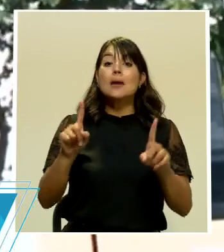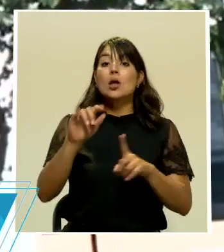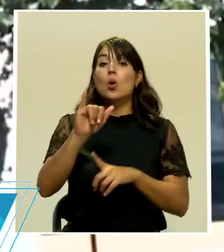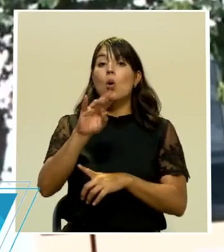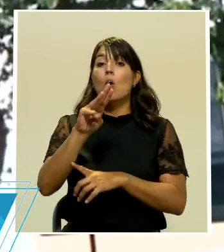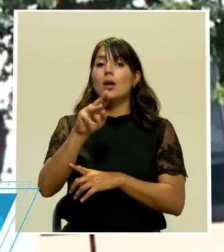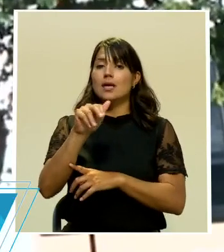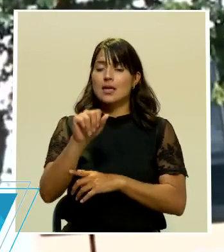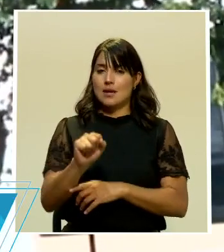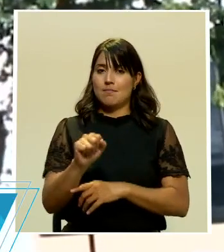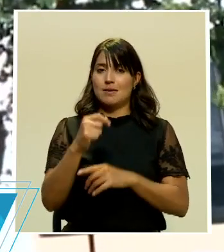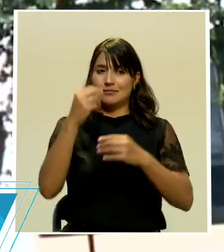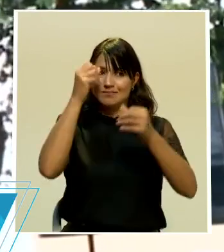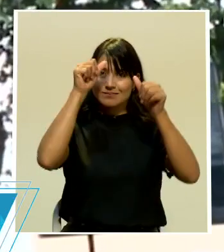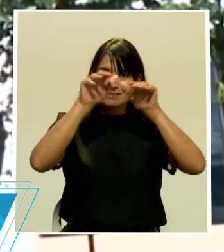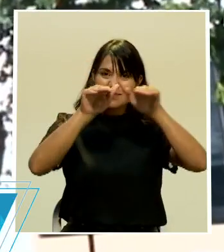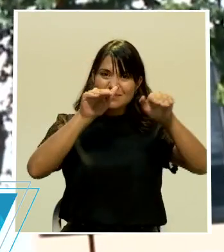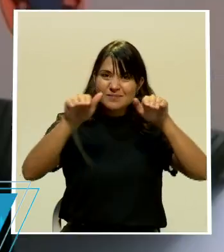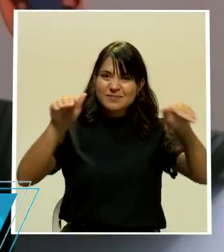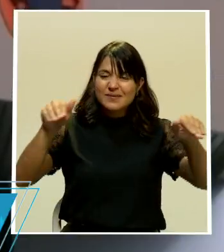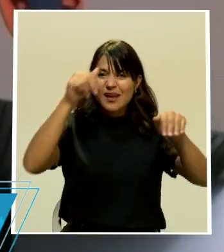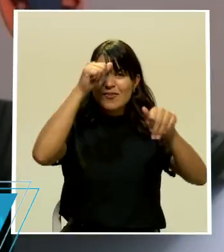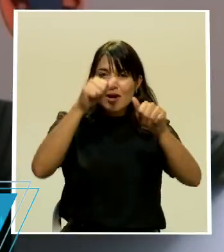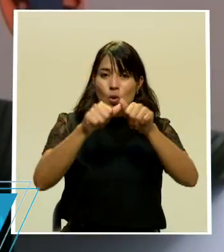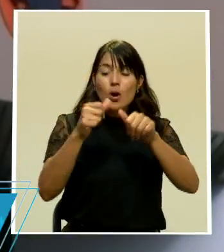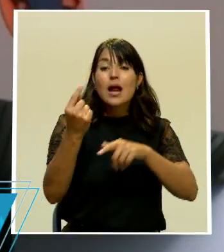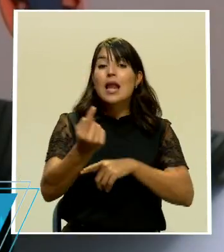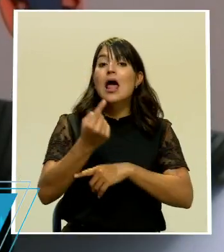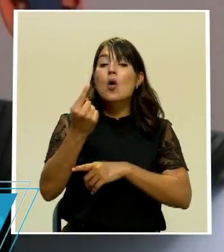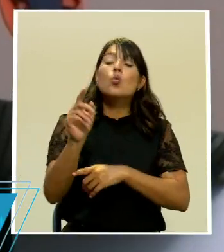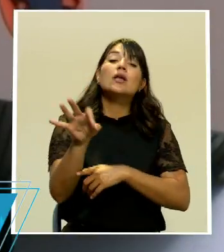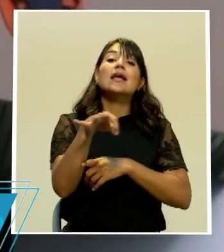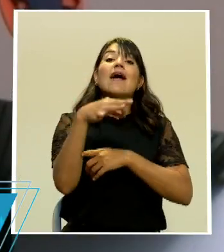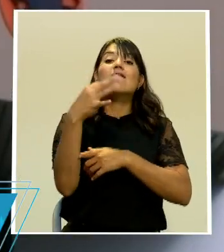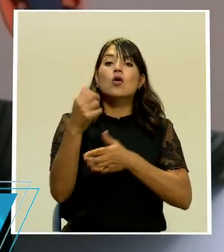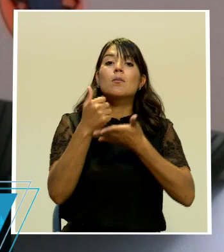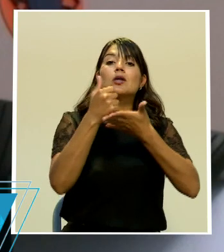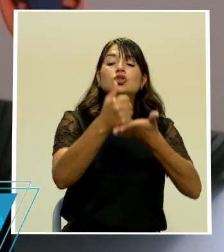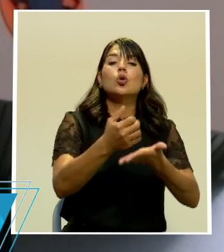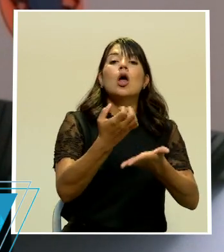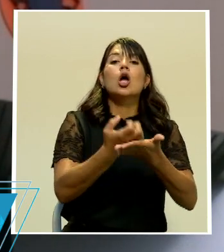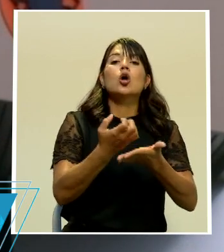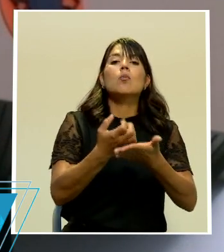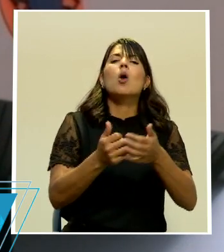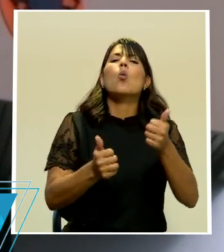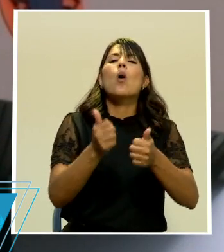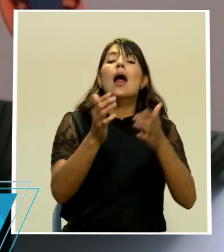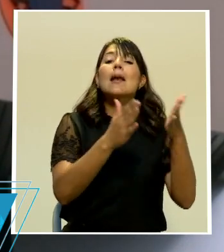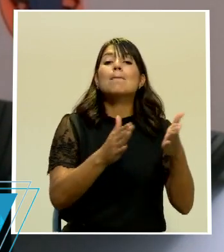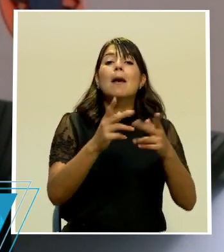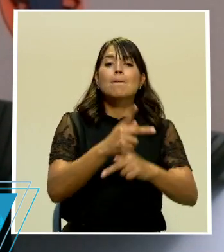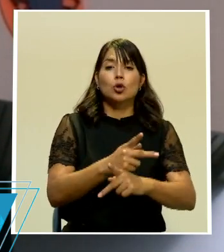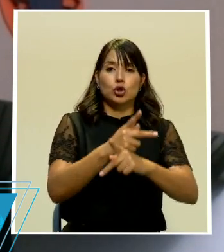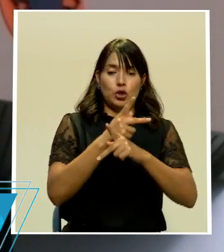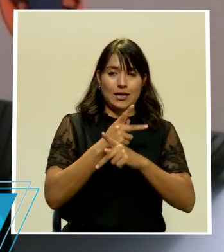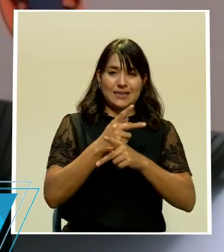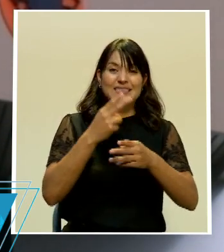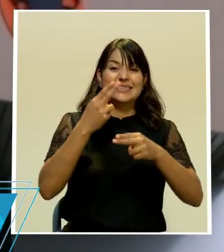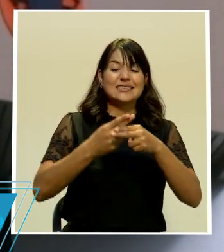la única plataforma real, verdadera y válida de ayuda es proteger.go